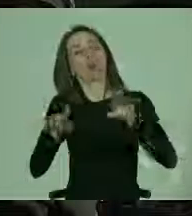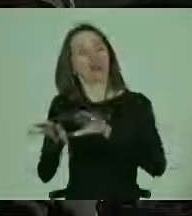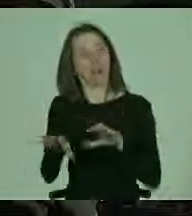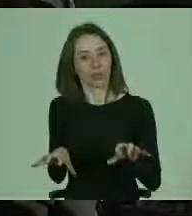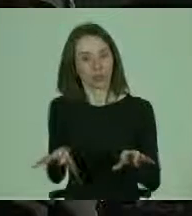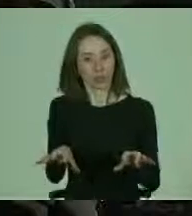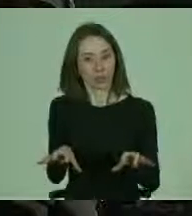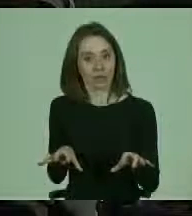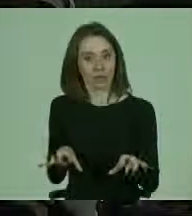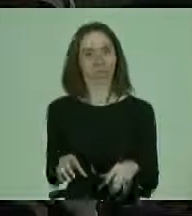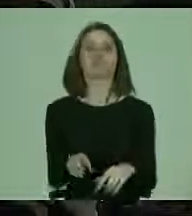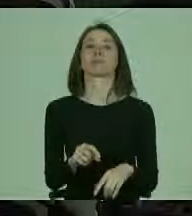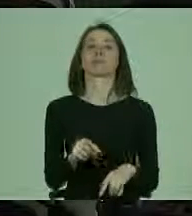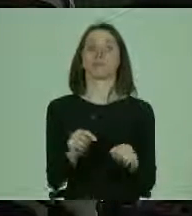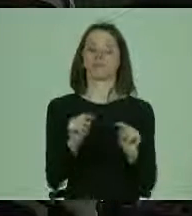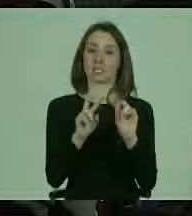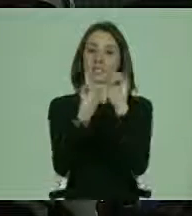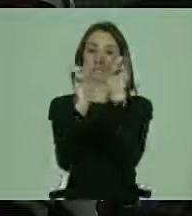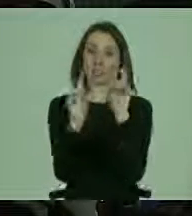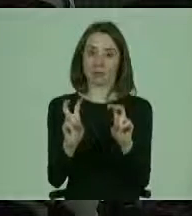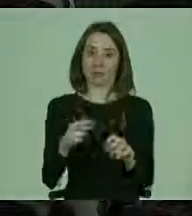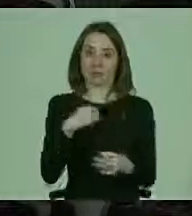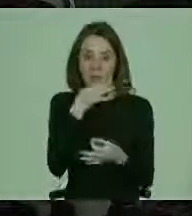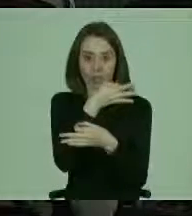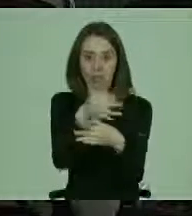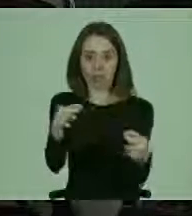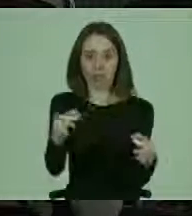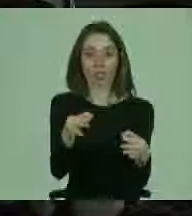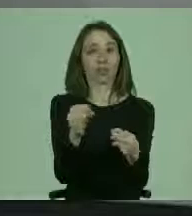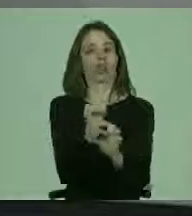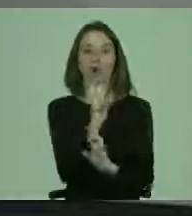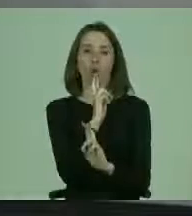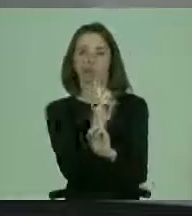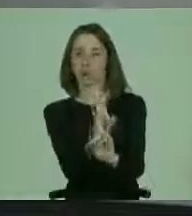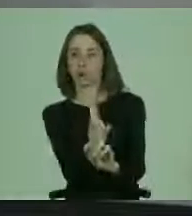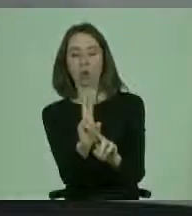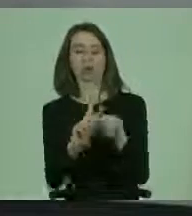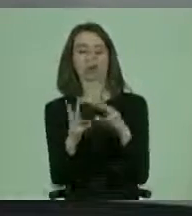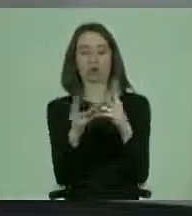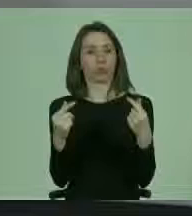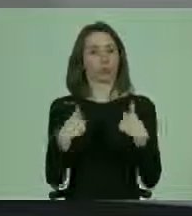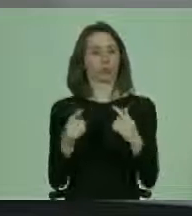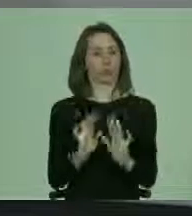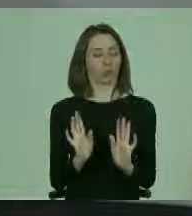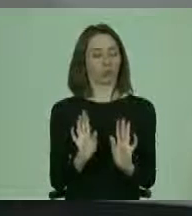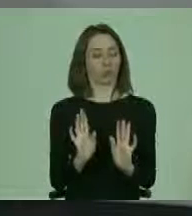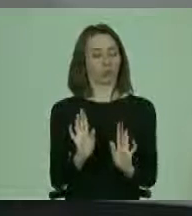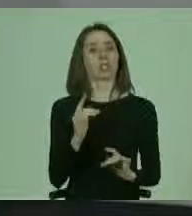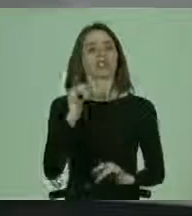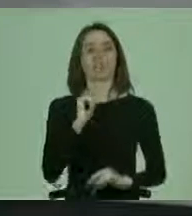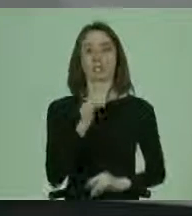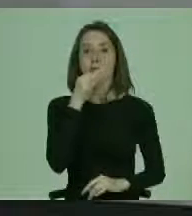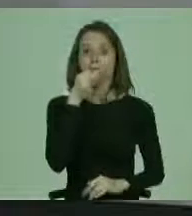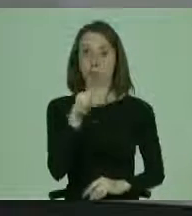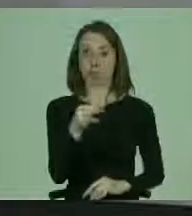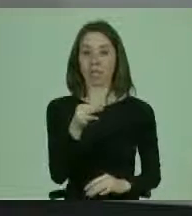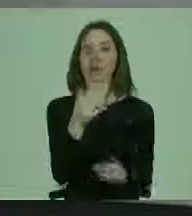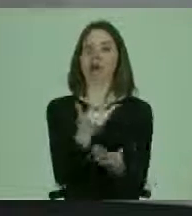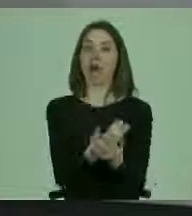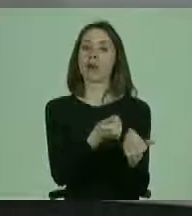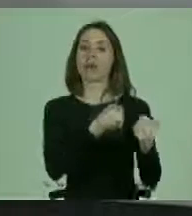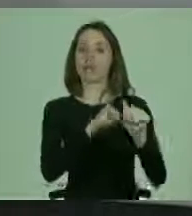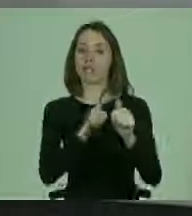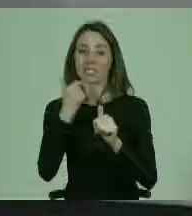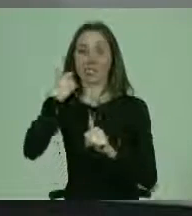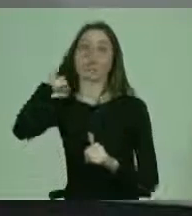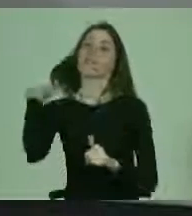Bueno, estos son temas que dejo planteados. Yo no estoy dando respuestas ni soluciones acá. Pero sí digo que hay desafíos